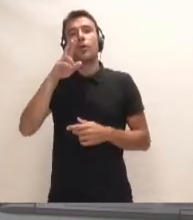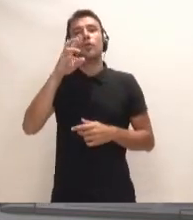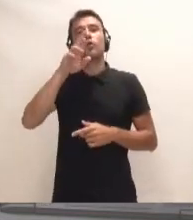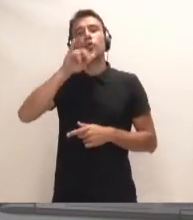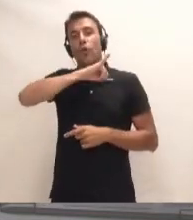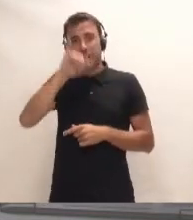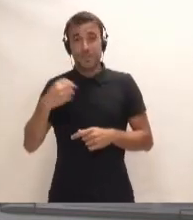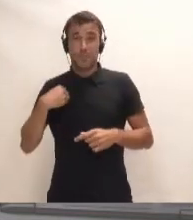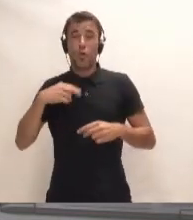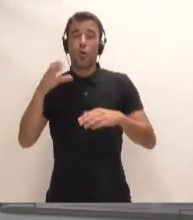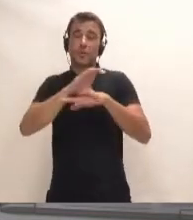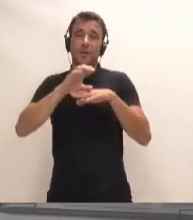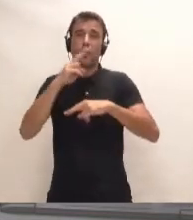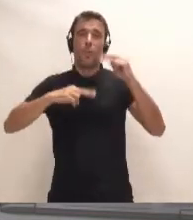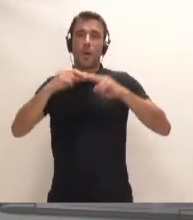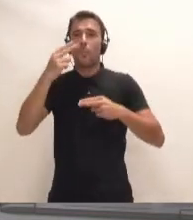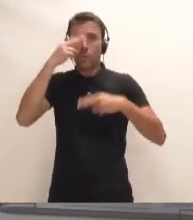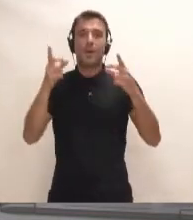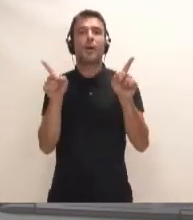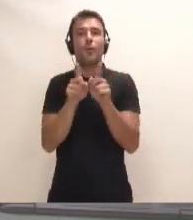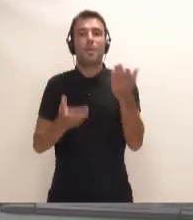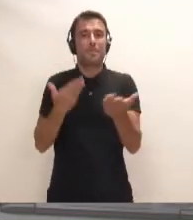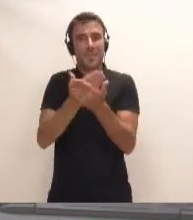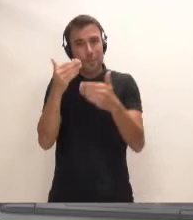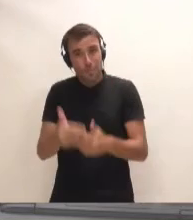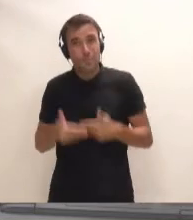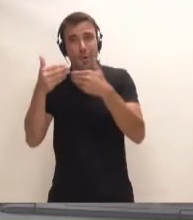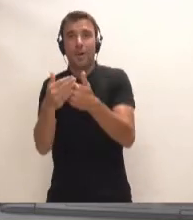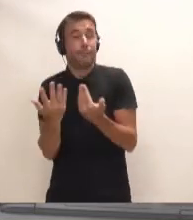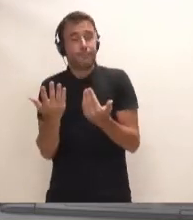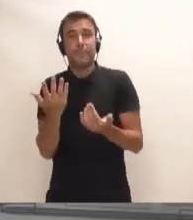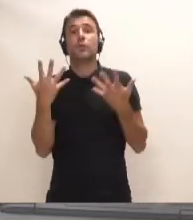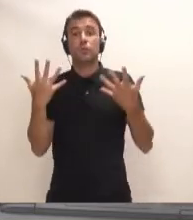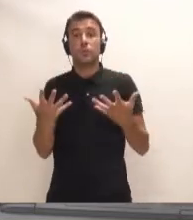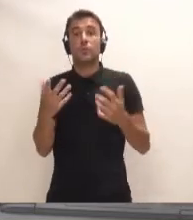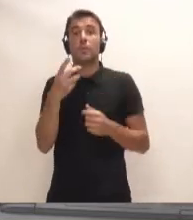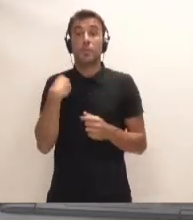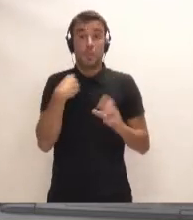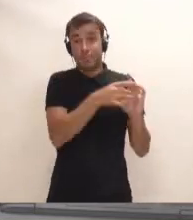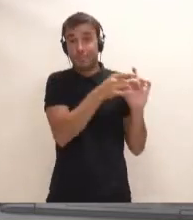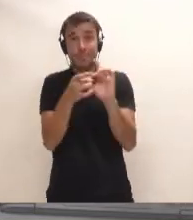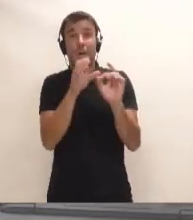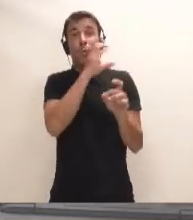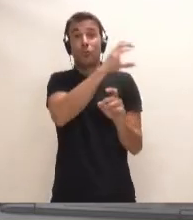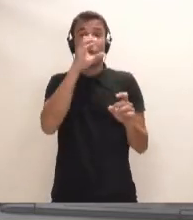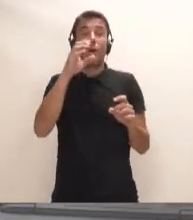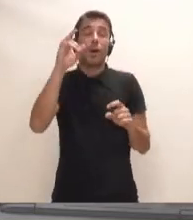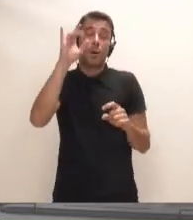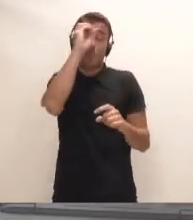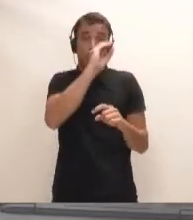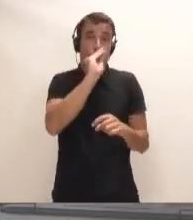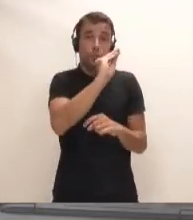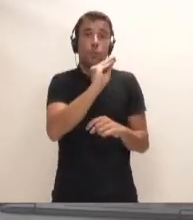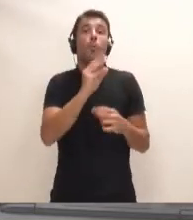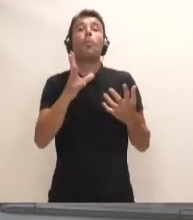Obras Públicas, que no solicitó la prórroga necesaria. Con lo mismo, y siguiendo el hilo argumental al que Coalición Canaria nos tiene acostumbrados, es